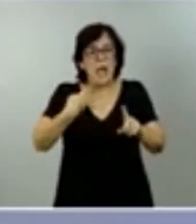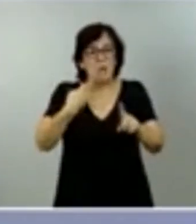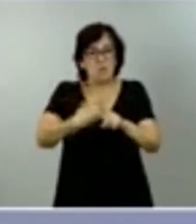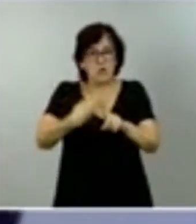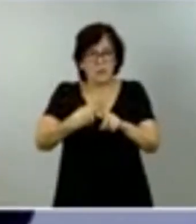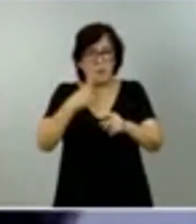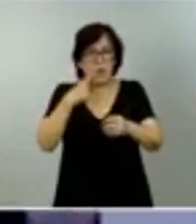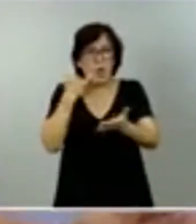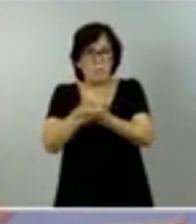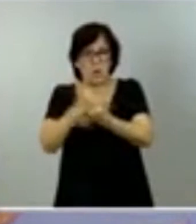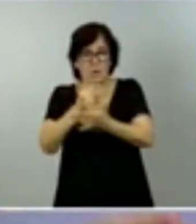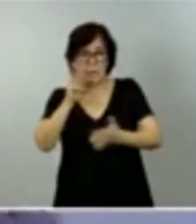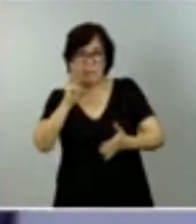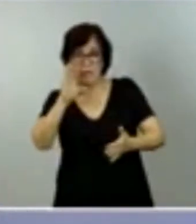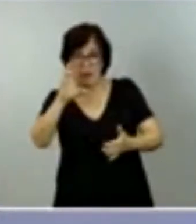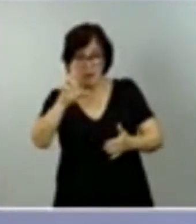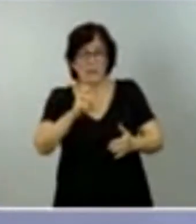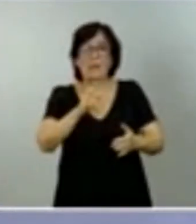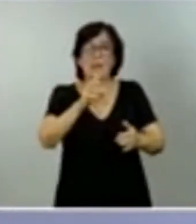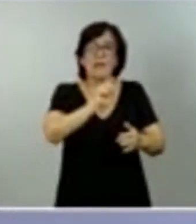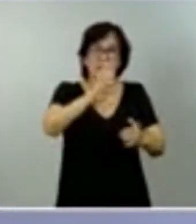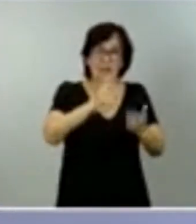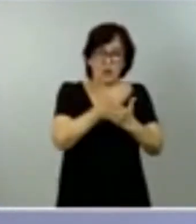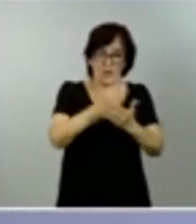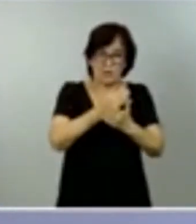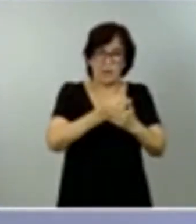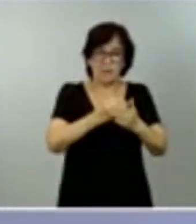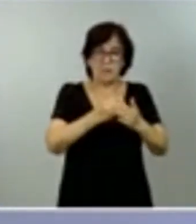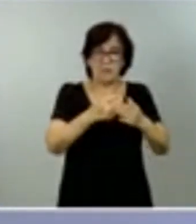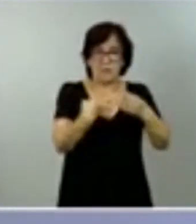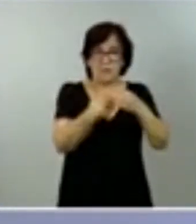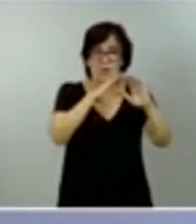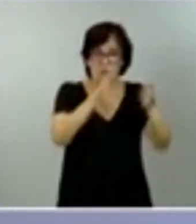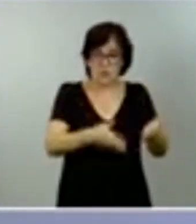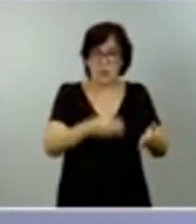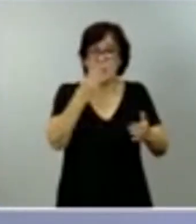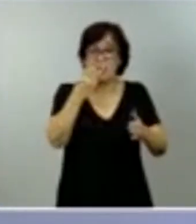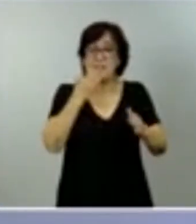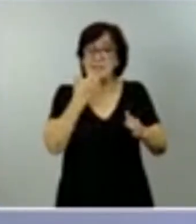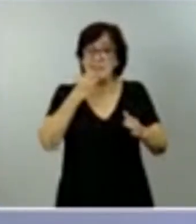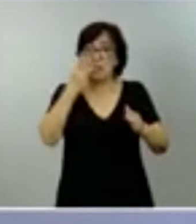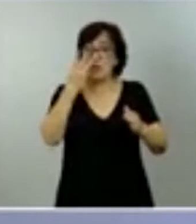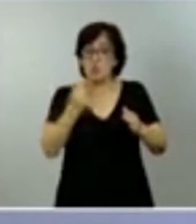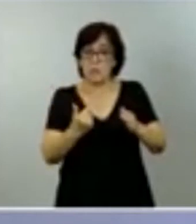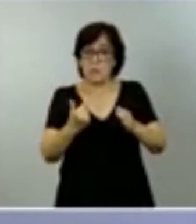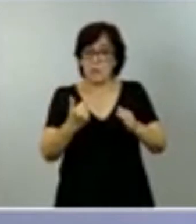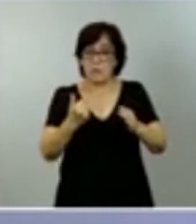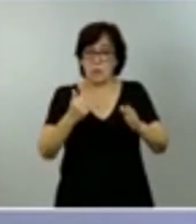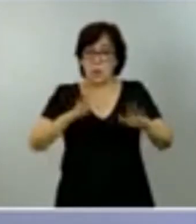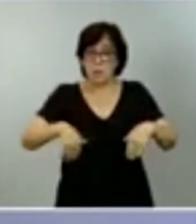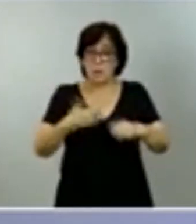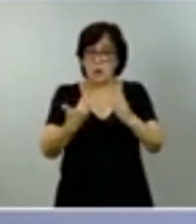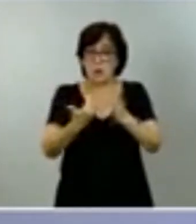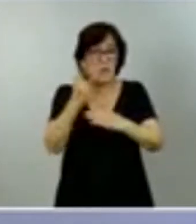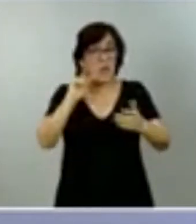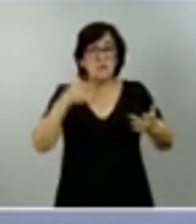diagnóstica PCR, 14 días de cuarentena, si los 3 últimos días no hay síntomas, se puede